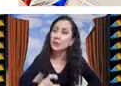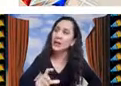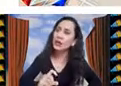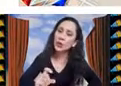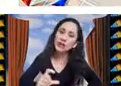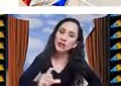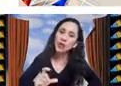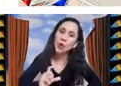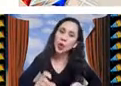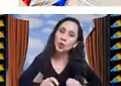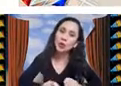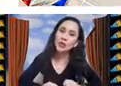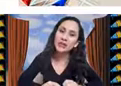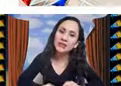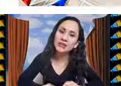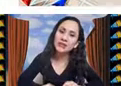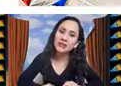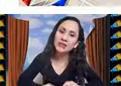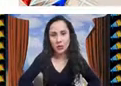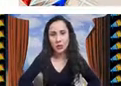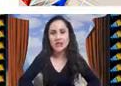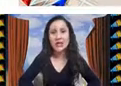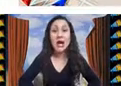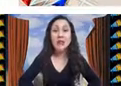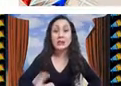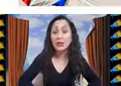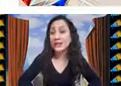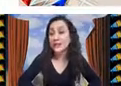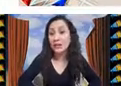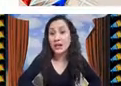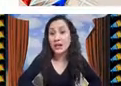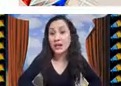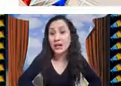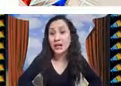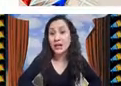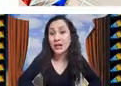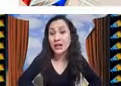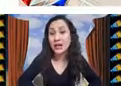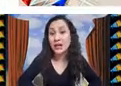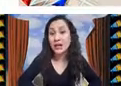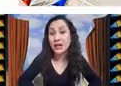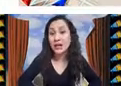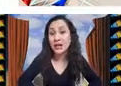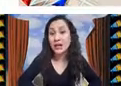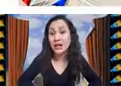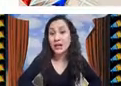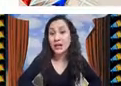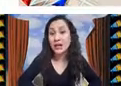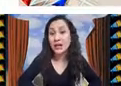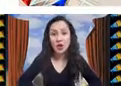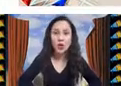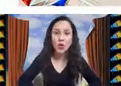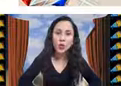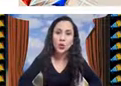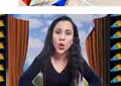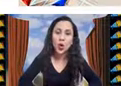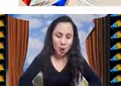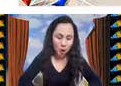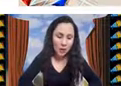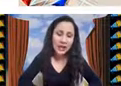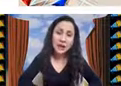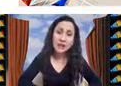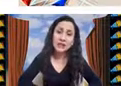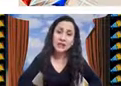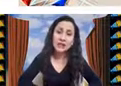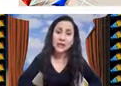variables para las cuales tengo un conjunto discreto de valores. A veces pueden ser variables binarias, por ejemplo, que los valores son 0 o 1,